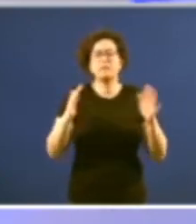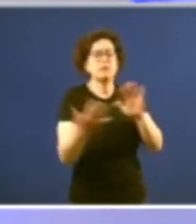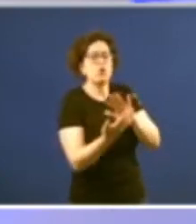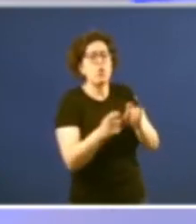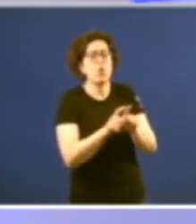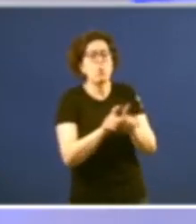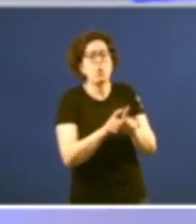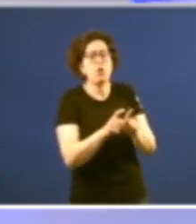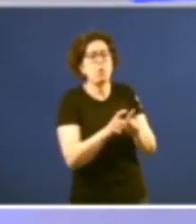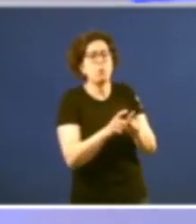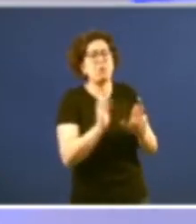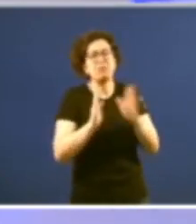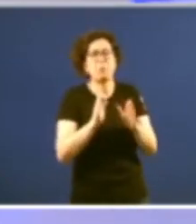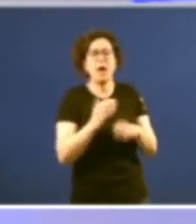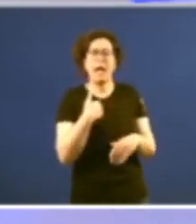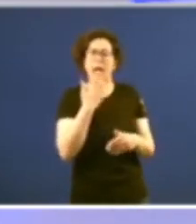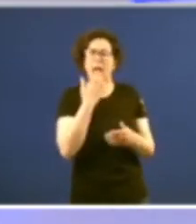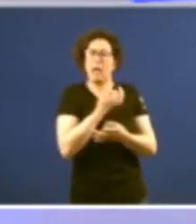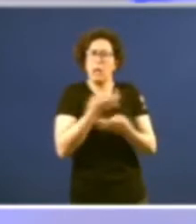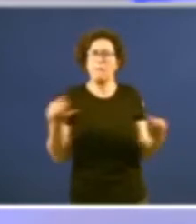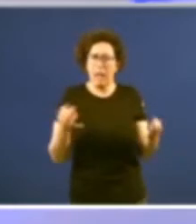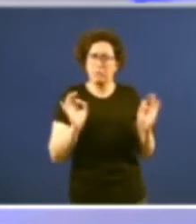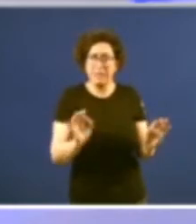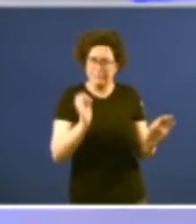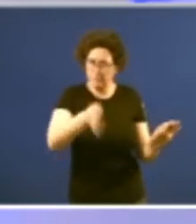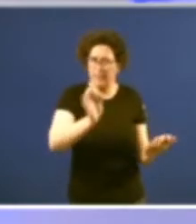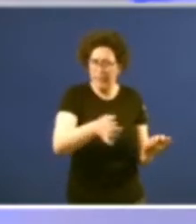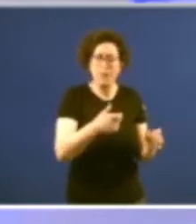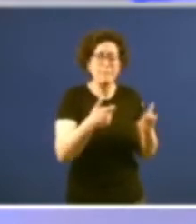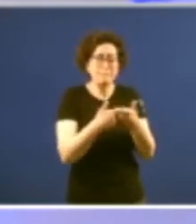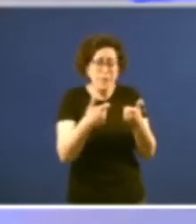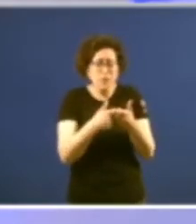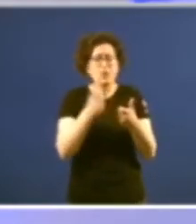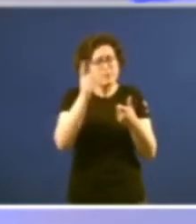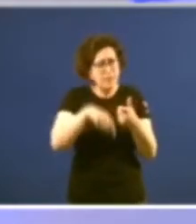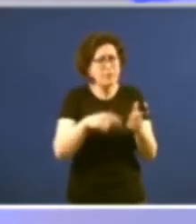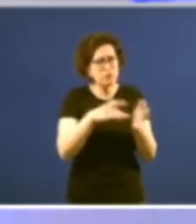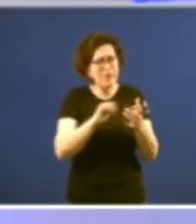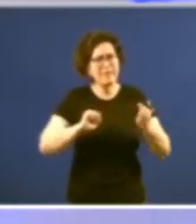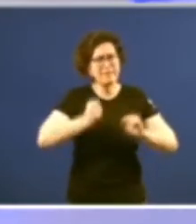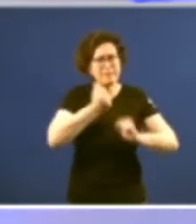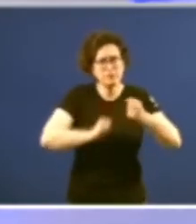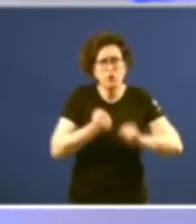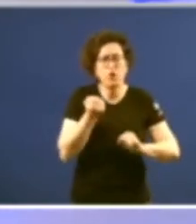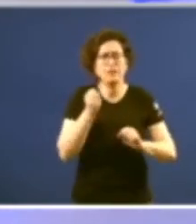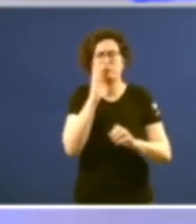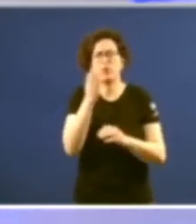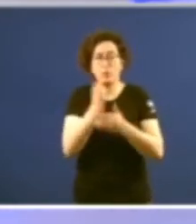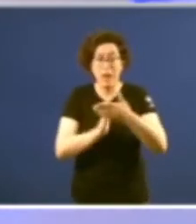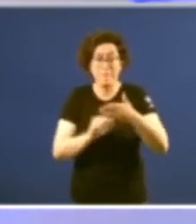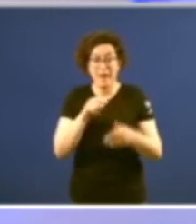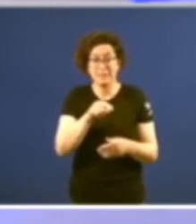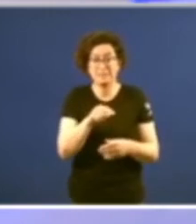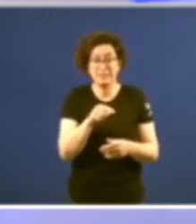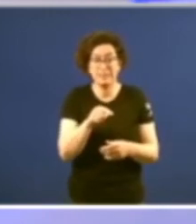efectivamente exemplar e foi pero vivo tamén todas esas tensións había unha gran parte que antes